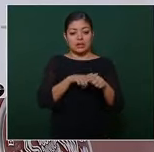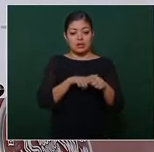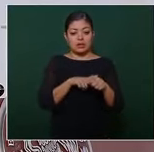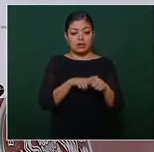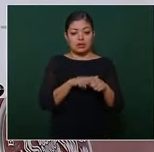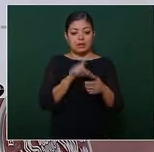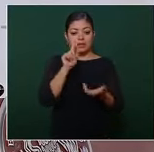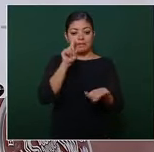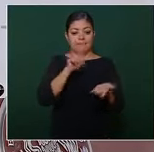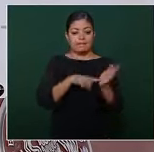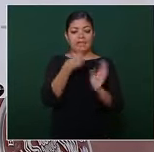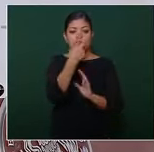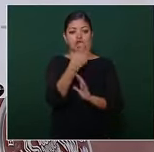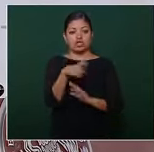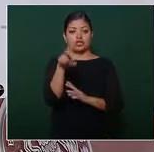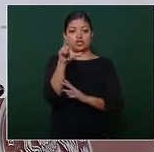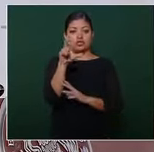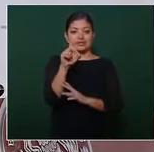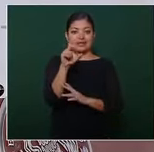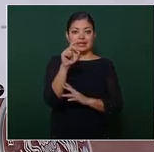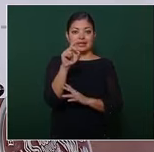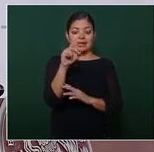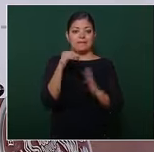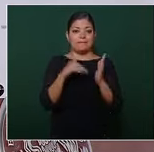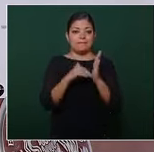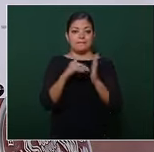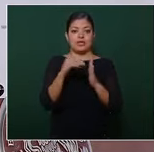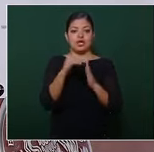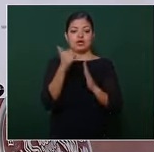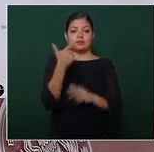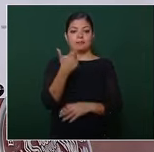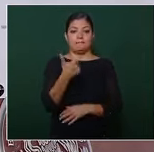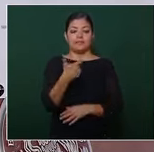mil doscientos 30 millones de pesos